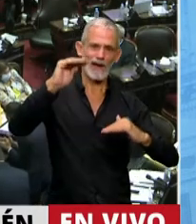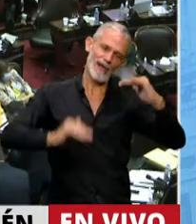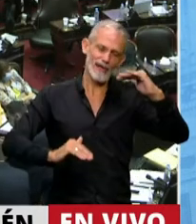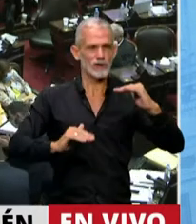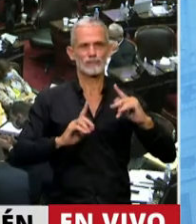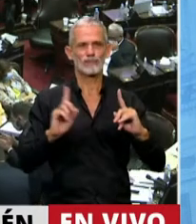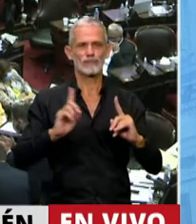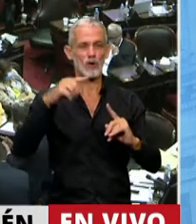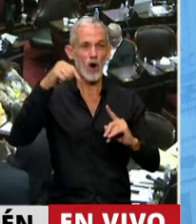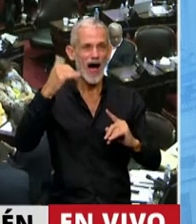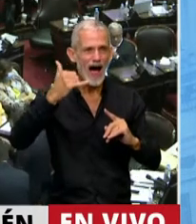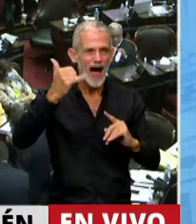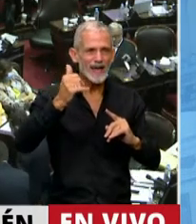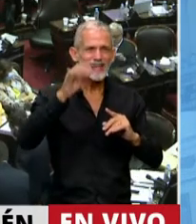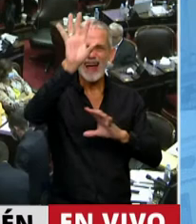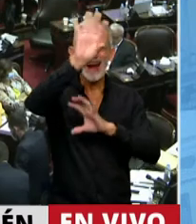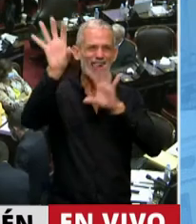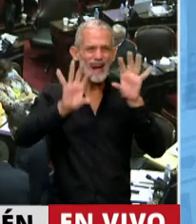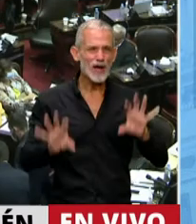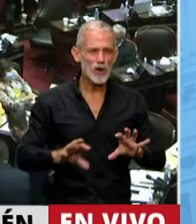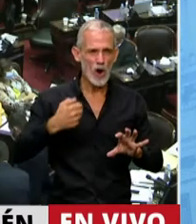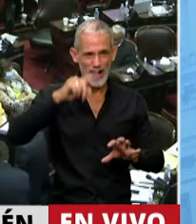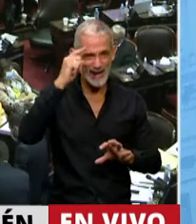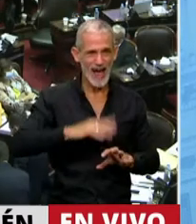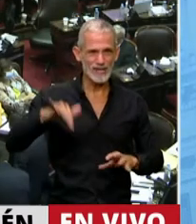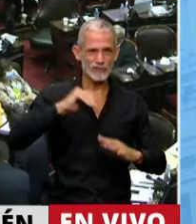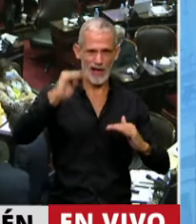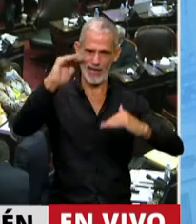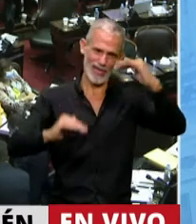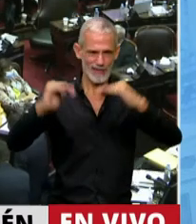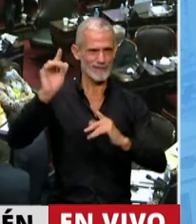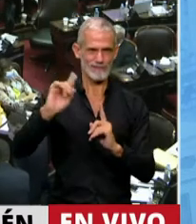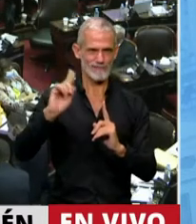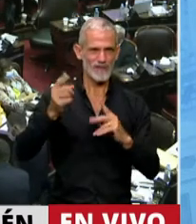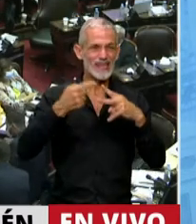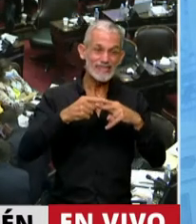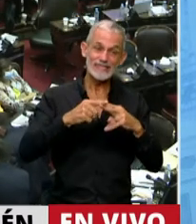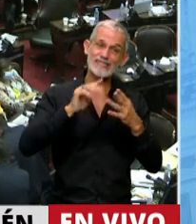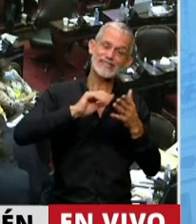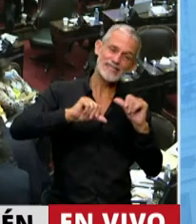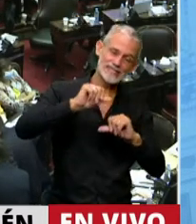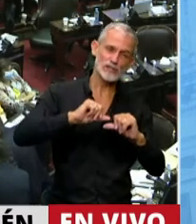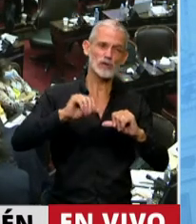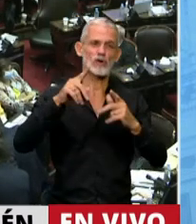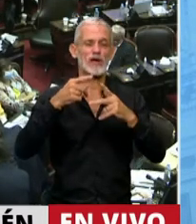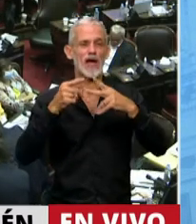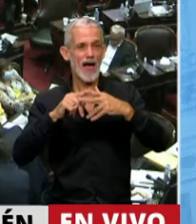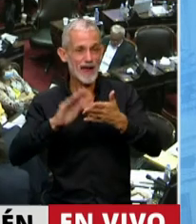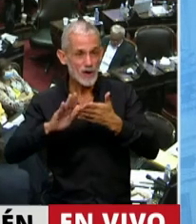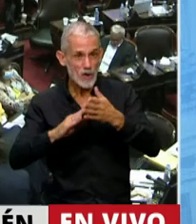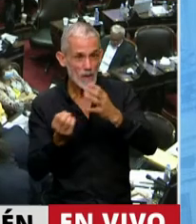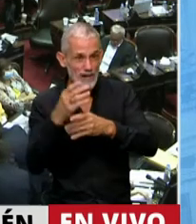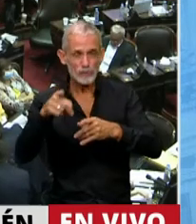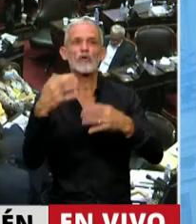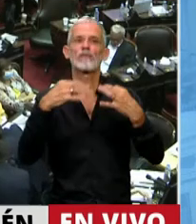presentes entre las distintas regiones del sistema nacional de ciencia, tecnología e innovación, para lo cual va a ser muy